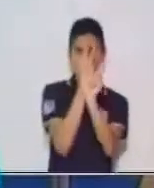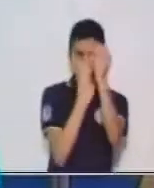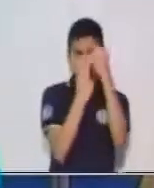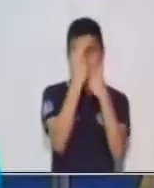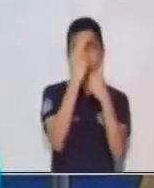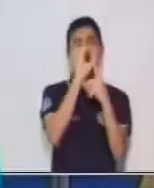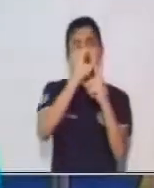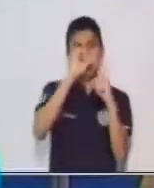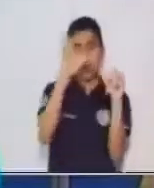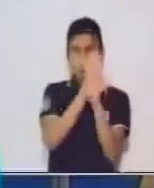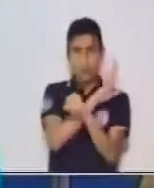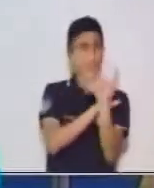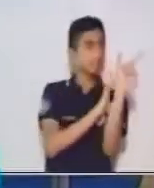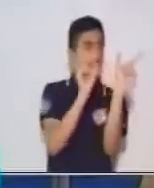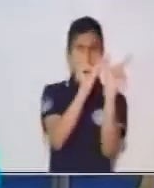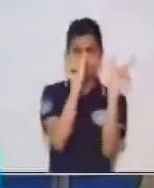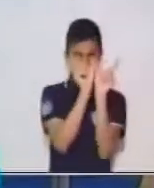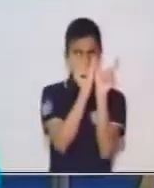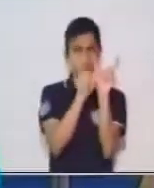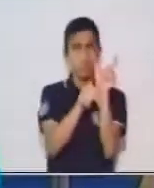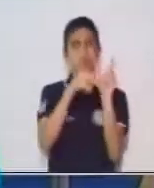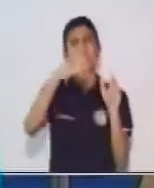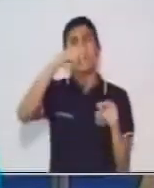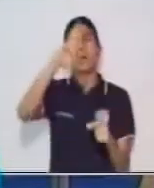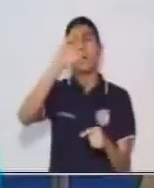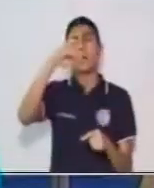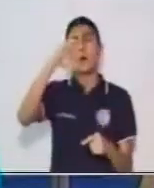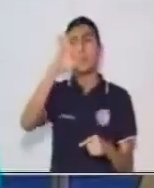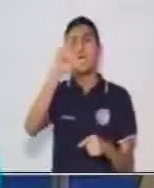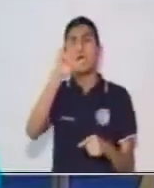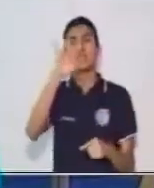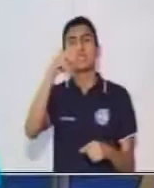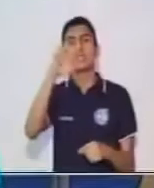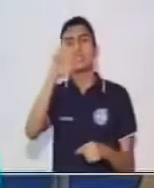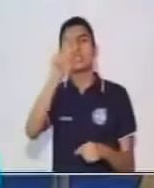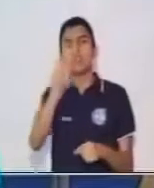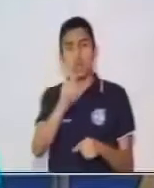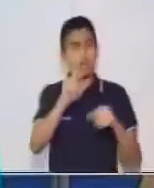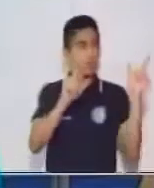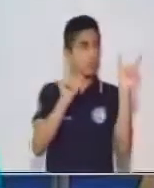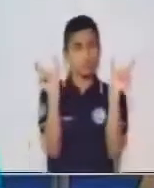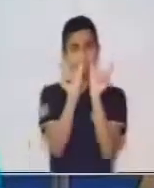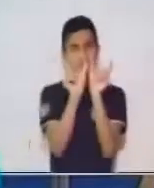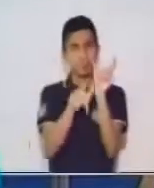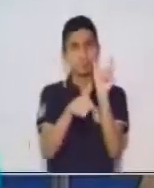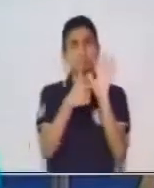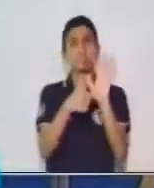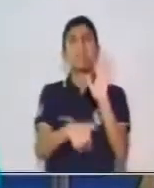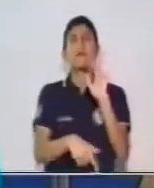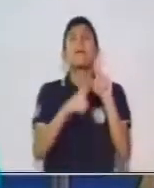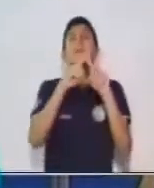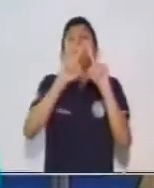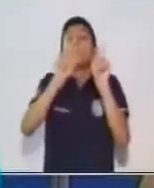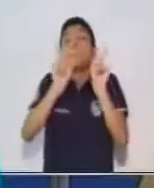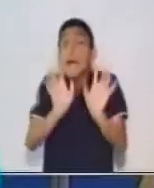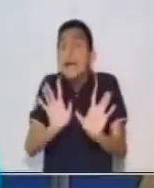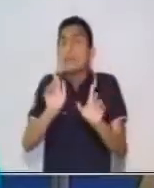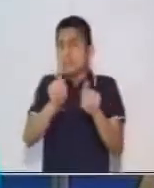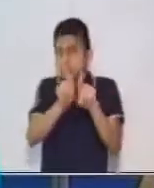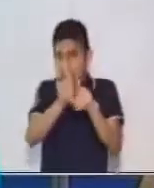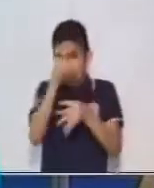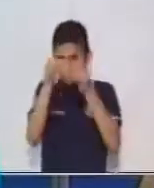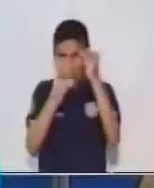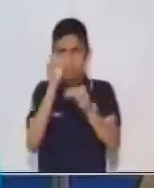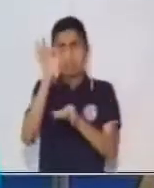¿Sí? Que en este caso serían dos o más proposiciones incluidas en su oración. Pero entonces, también